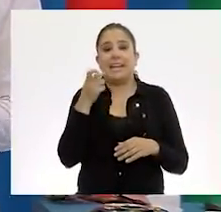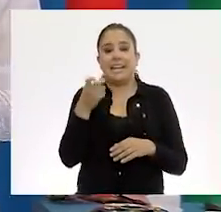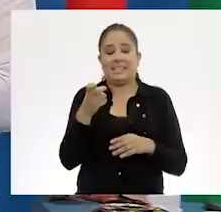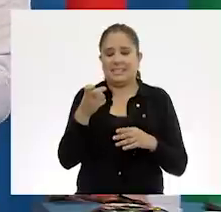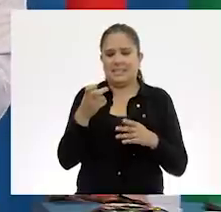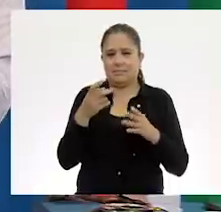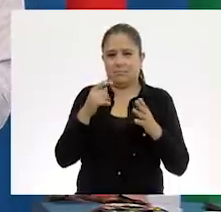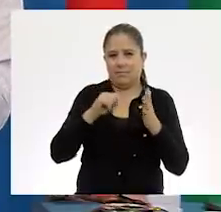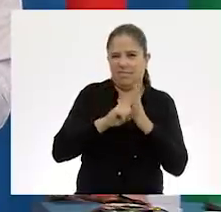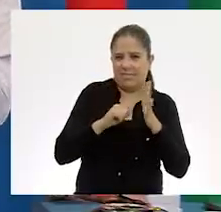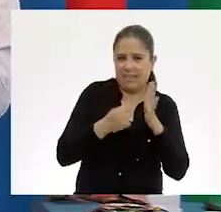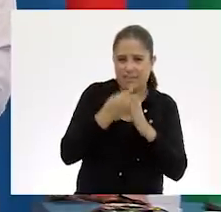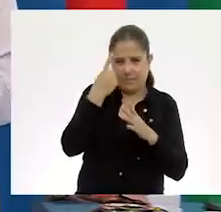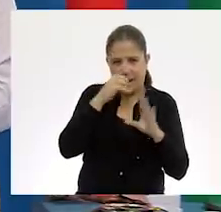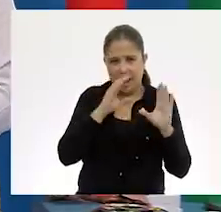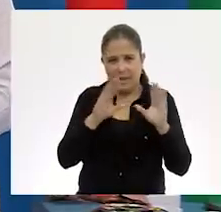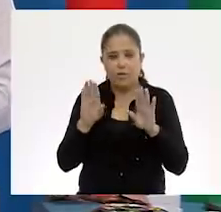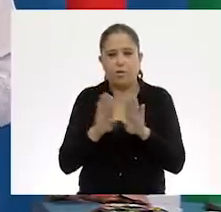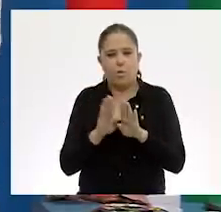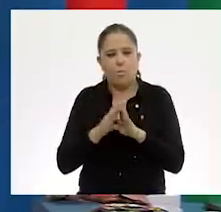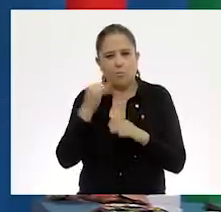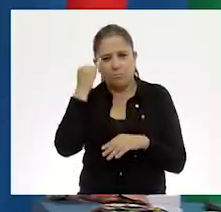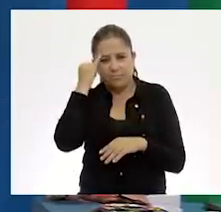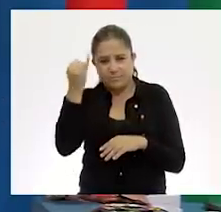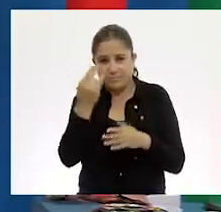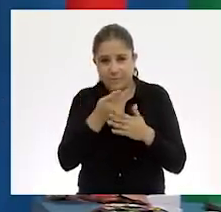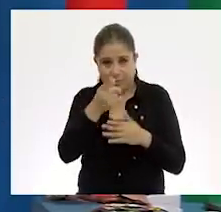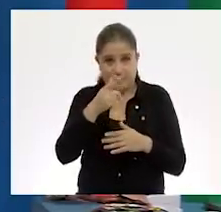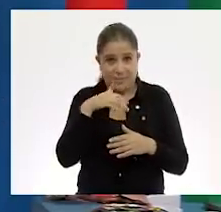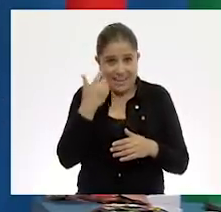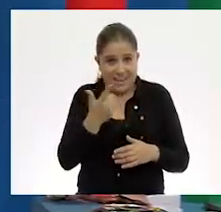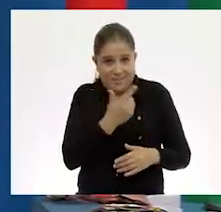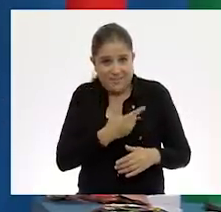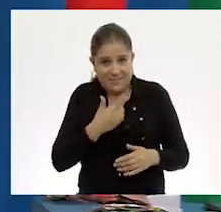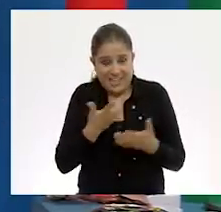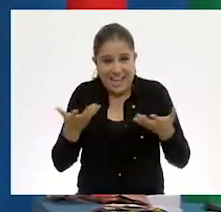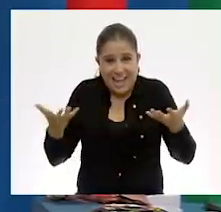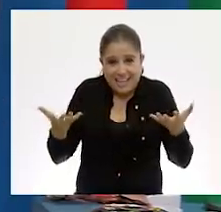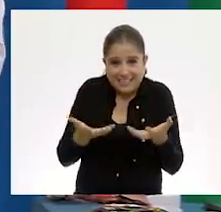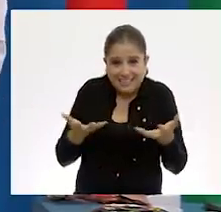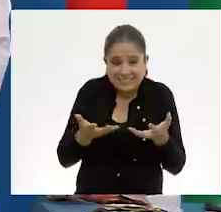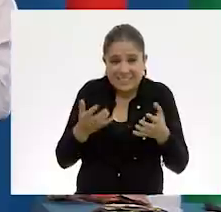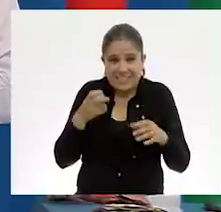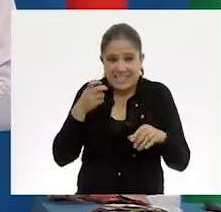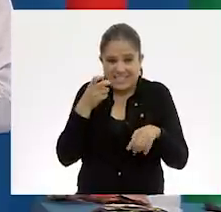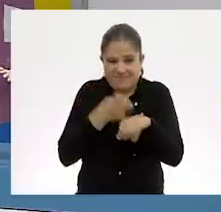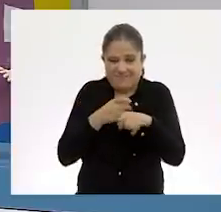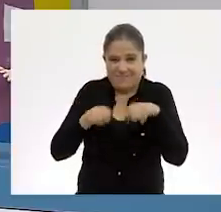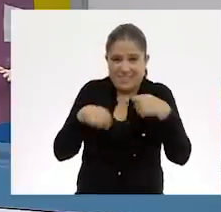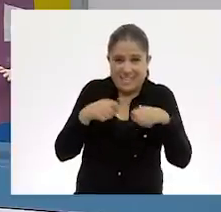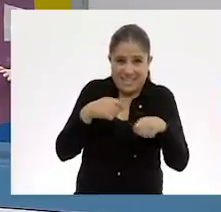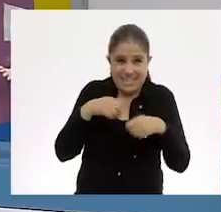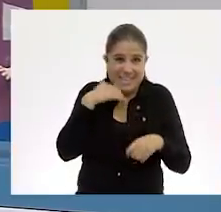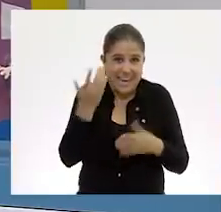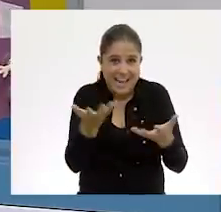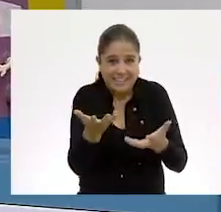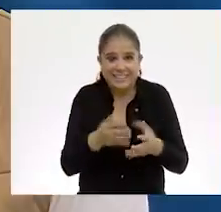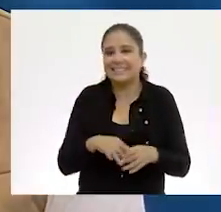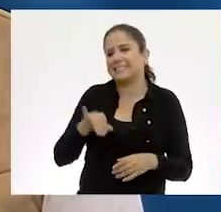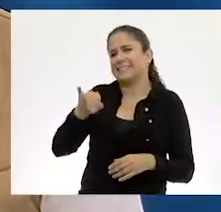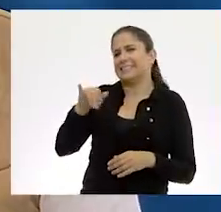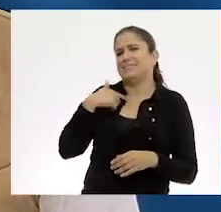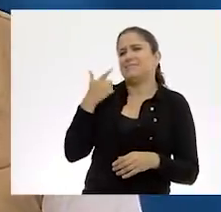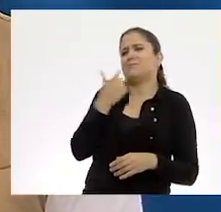técnica, ¿te gustaría a ti realizar algo con cartonería? Sí, me encantaría.